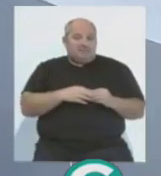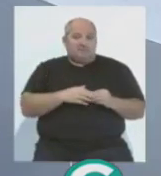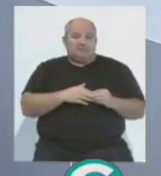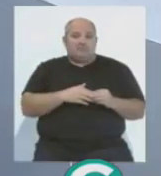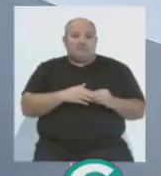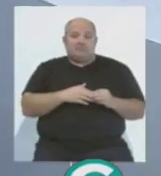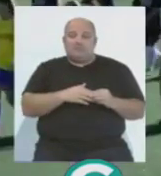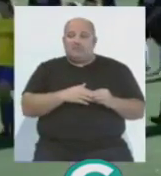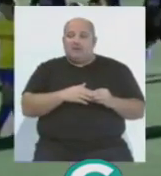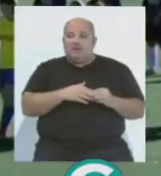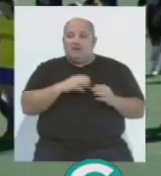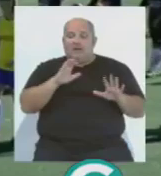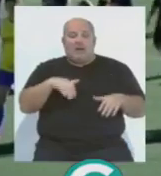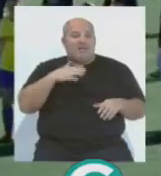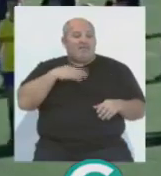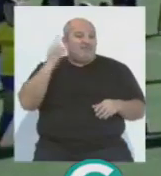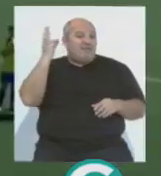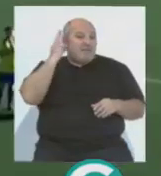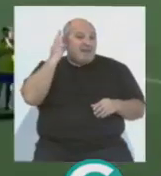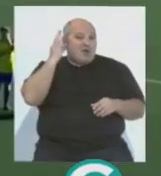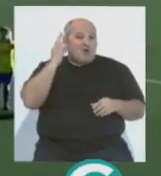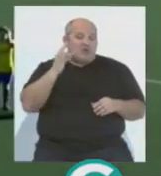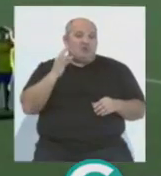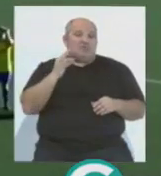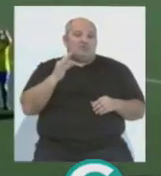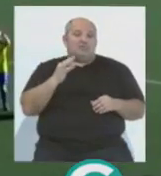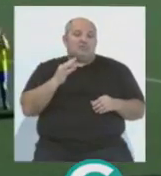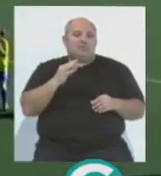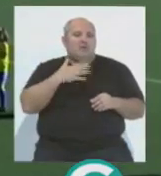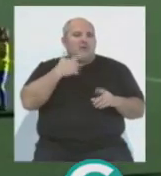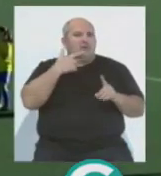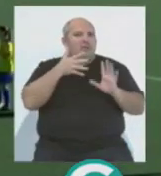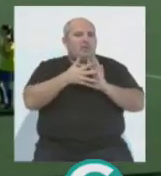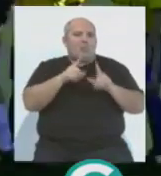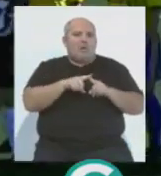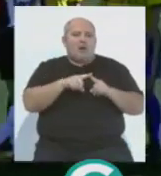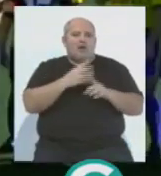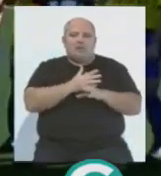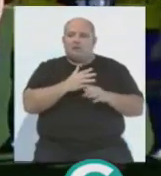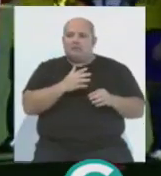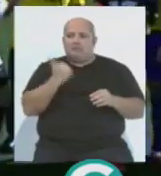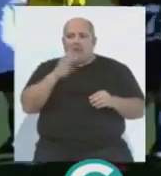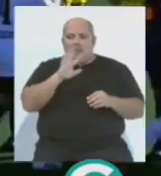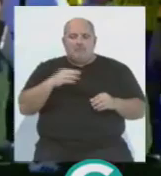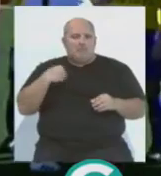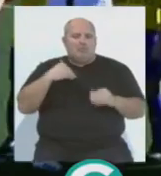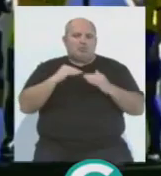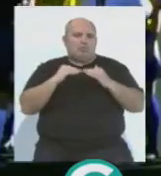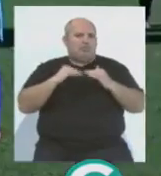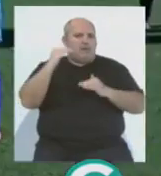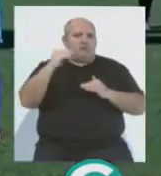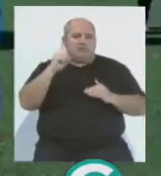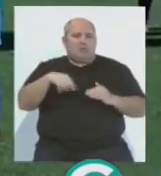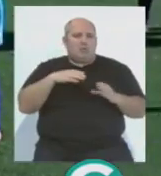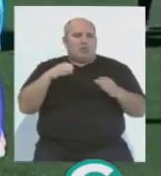hablar del Cádiz Club de Fútbol Femenino es hablar de una superioridad total y